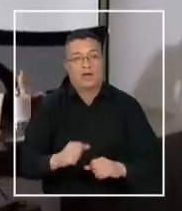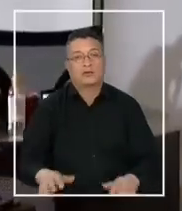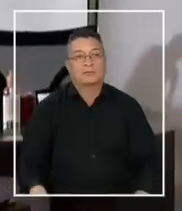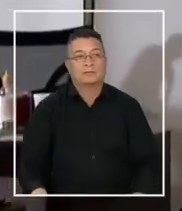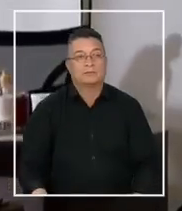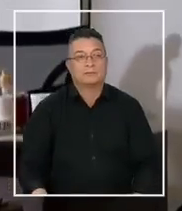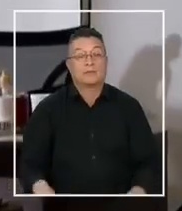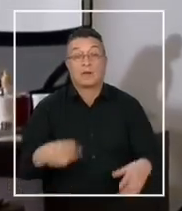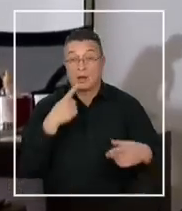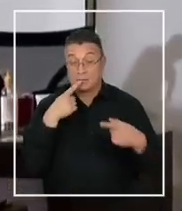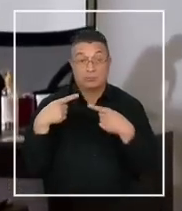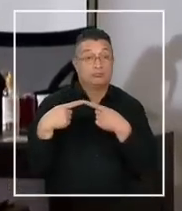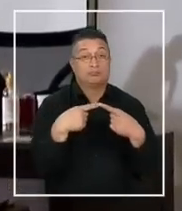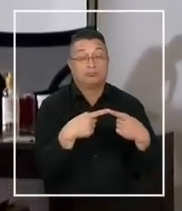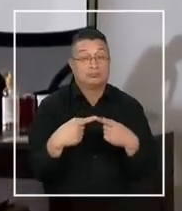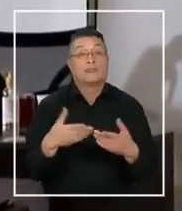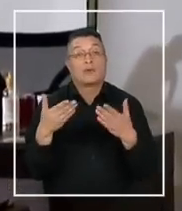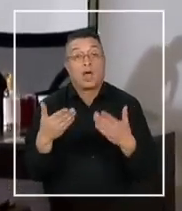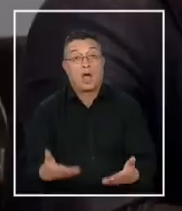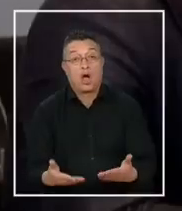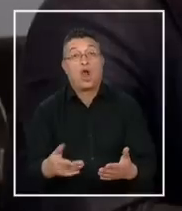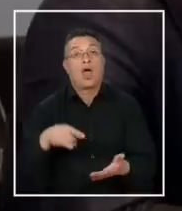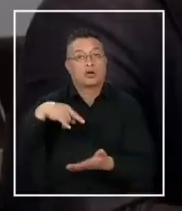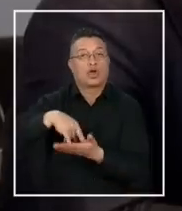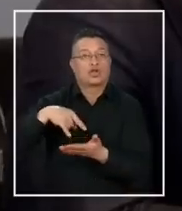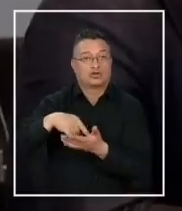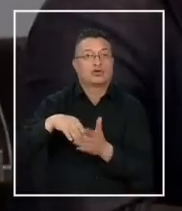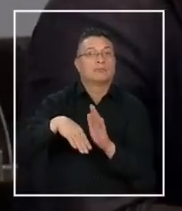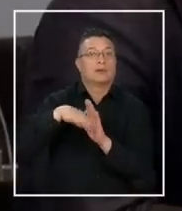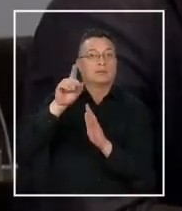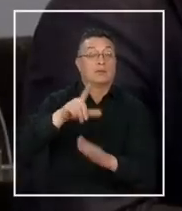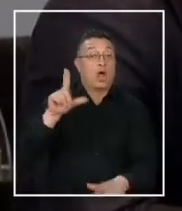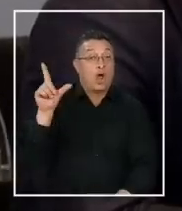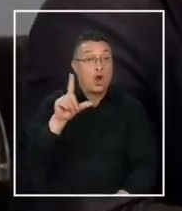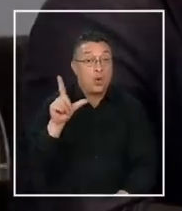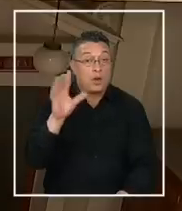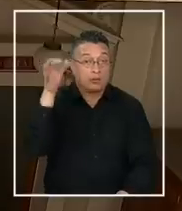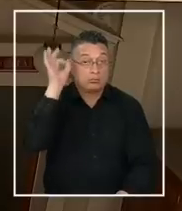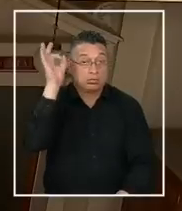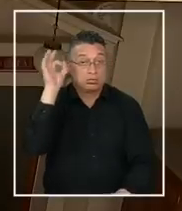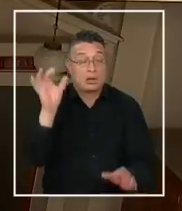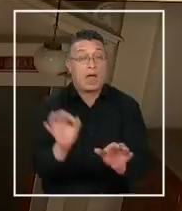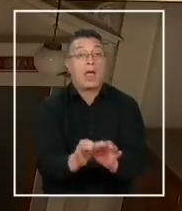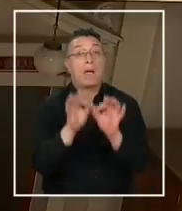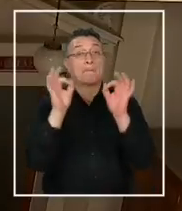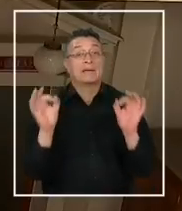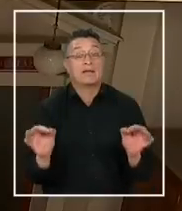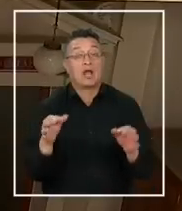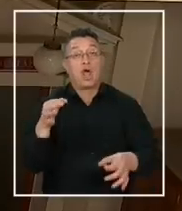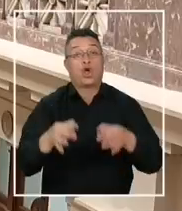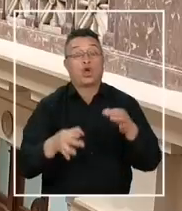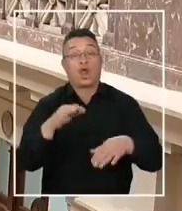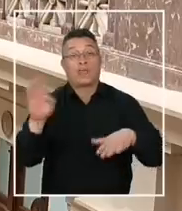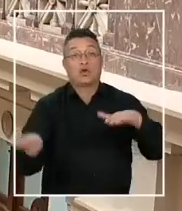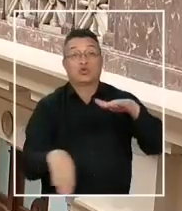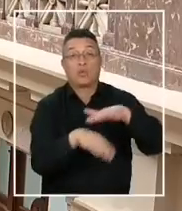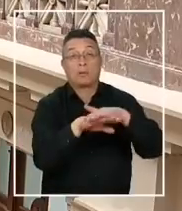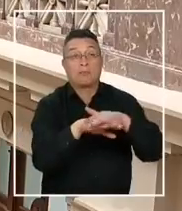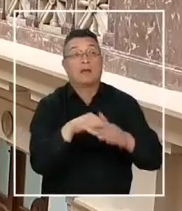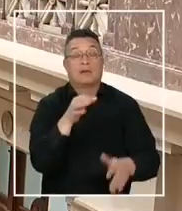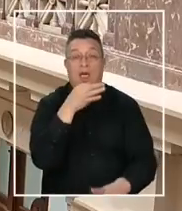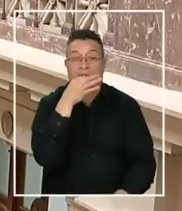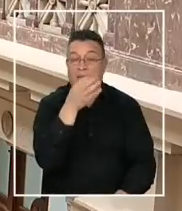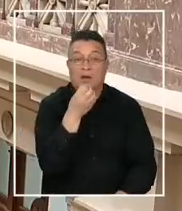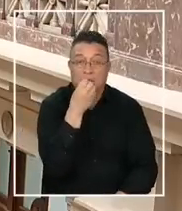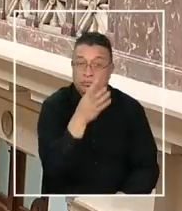Debate que ahora se centra de lleno en el Congreso, luego que este lunes, en sesión extraordinaria, la Corte Suprema decidiera no